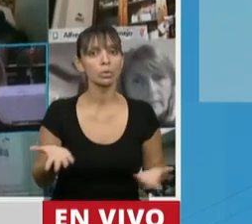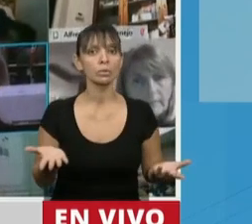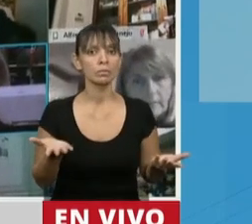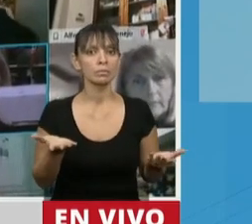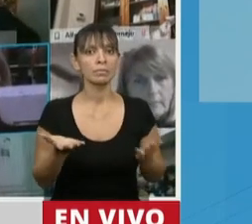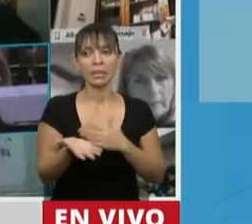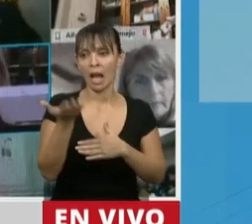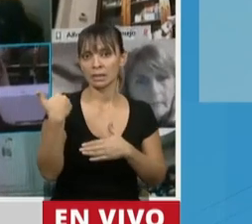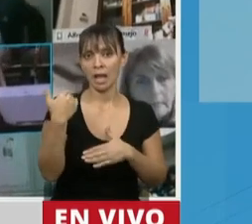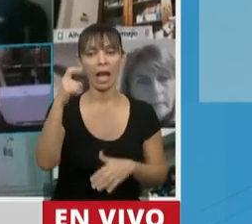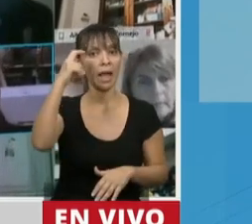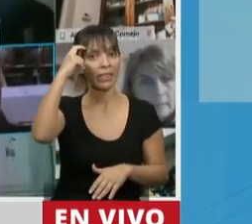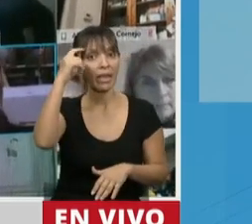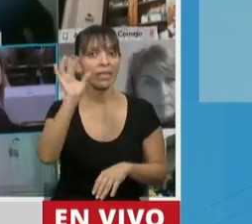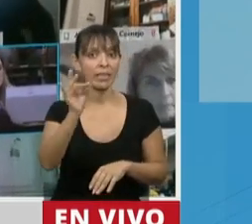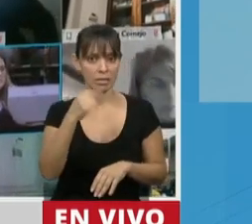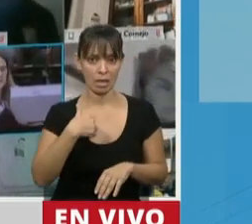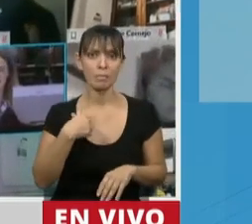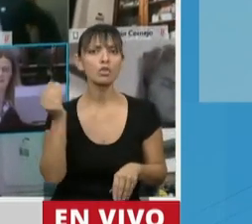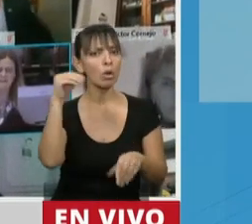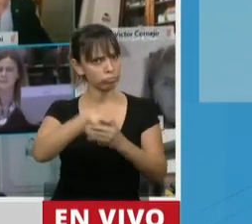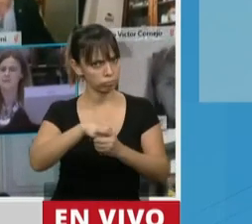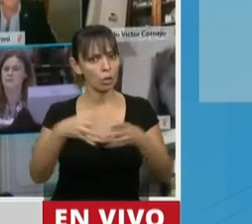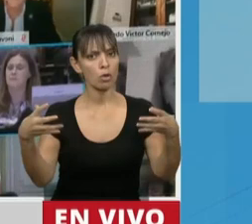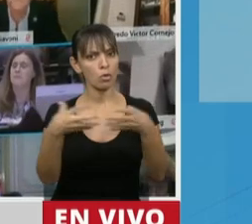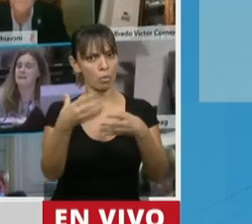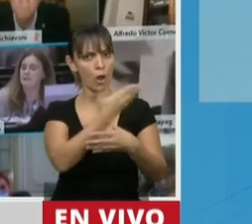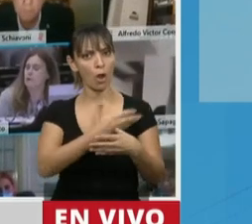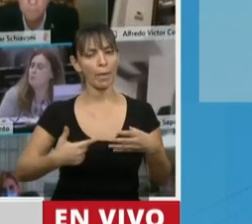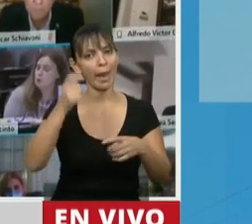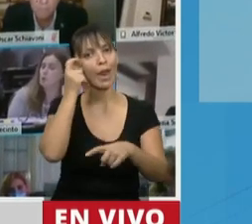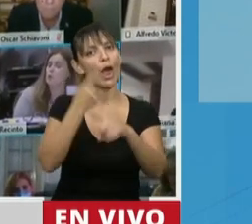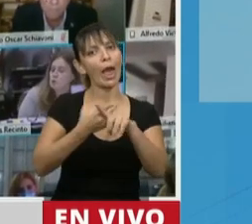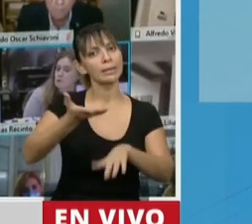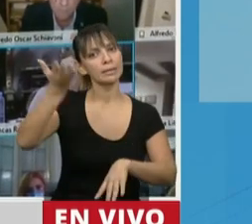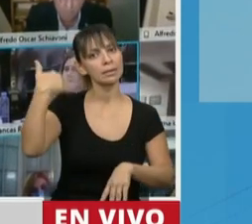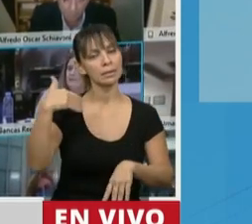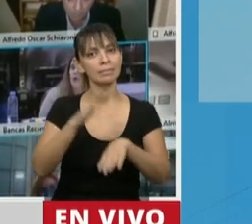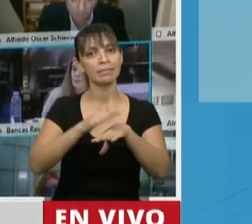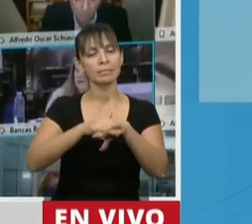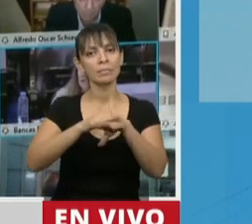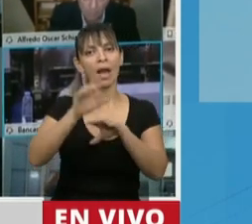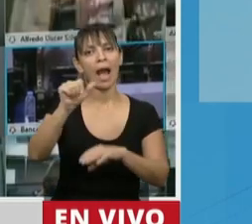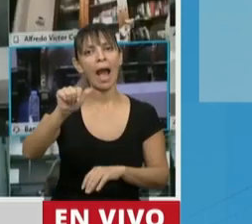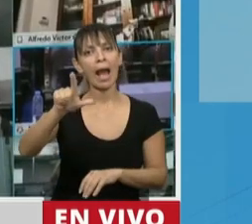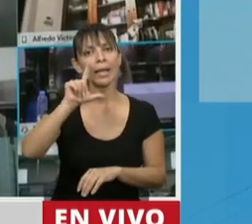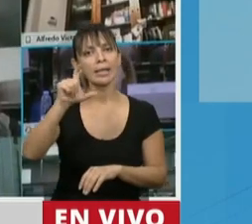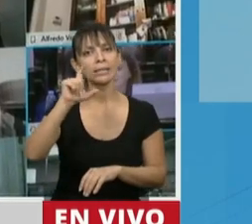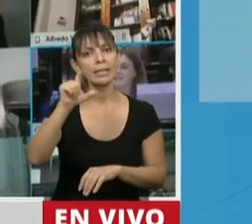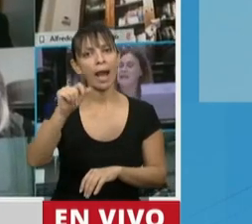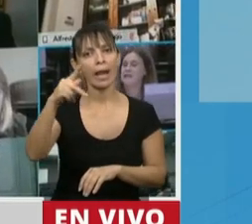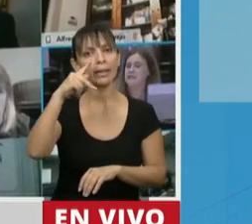el 10 de diciembre formé parte con mucho orgullo del gobierno que conduce la doctora Alicia Kirchner, que fue una